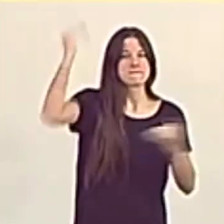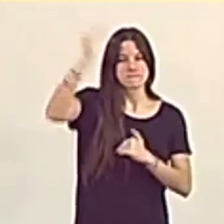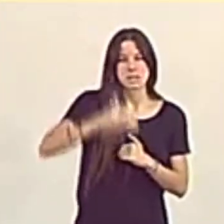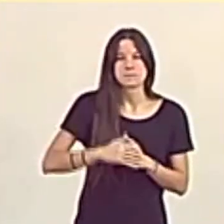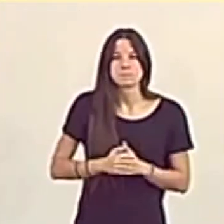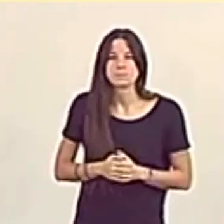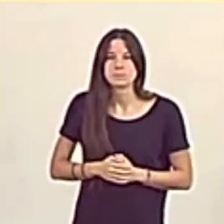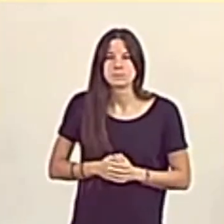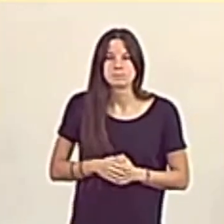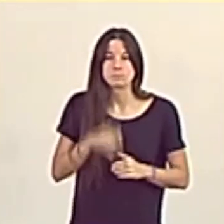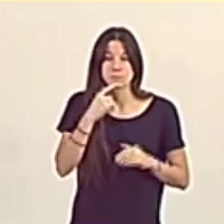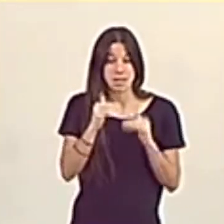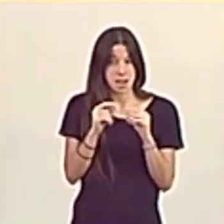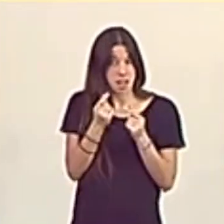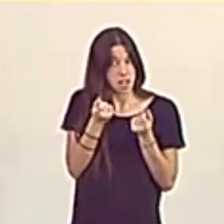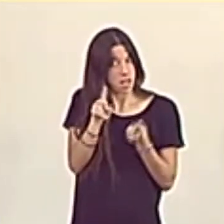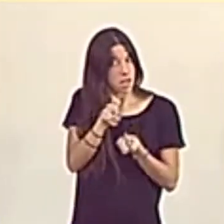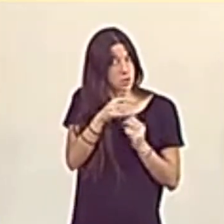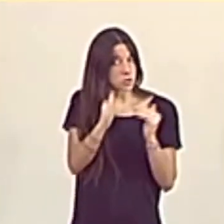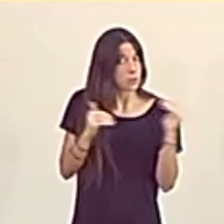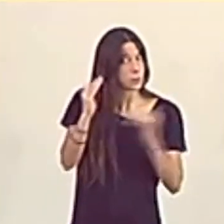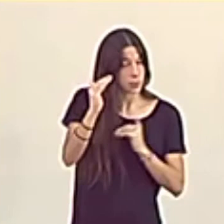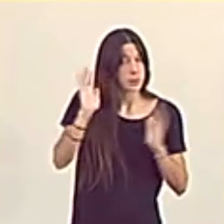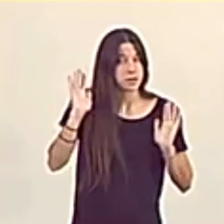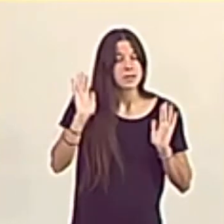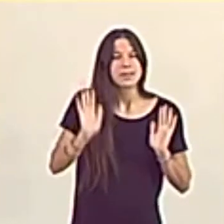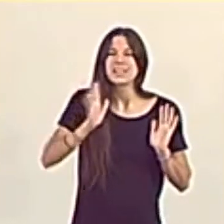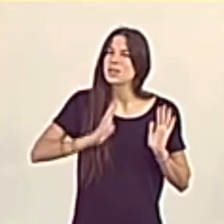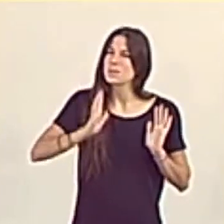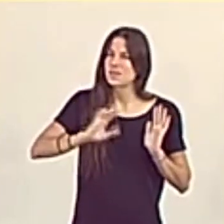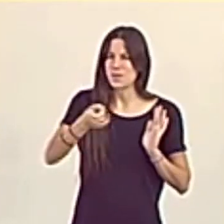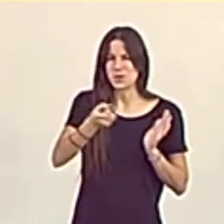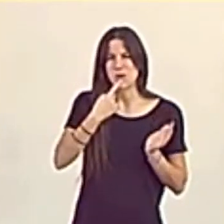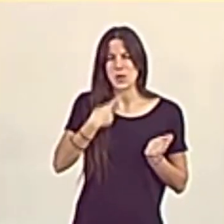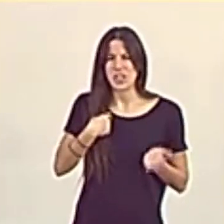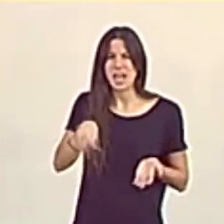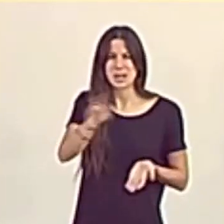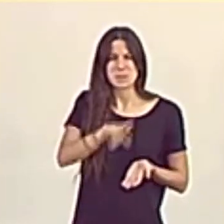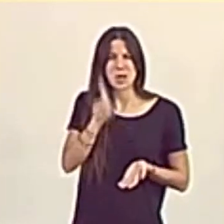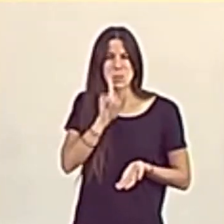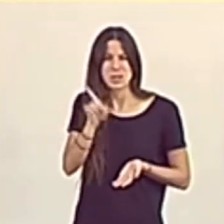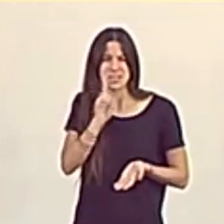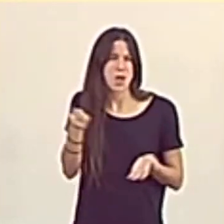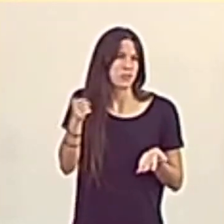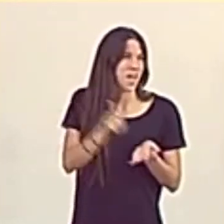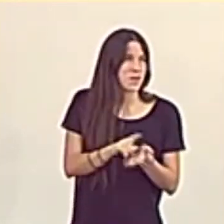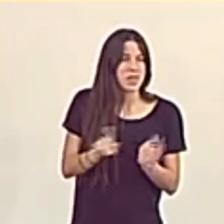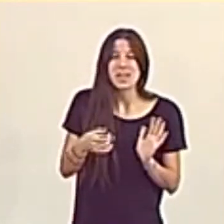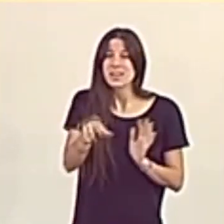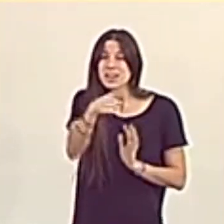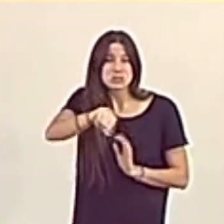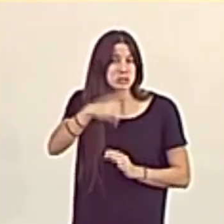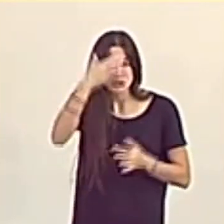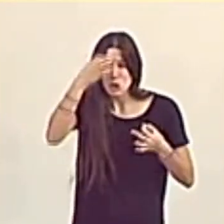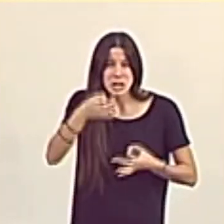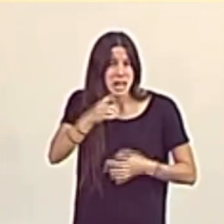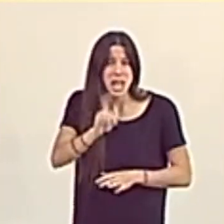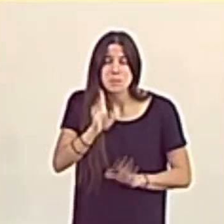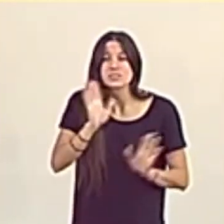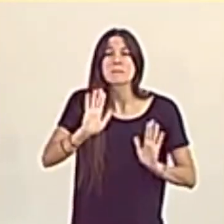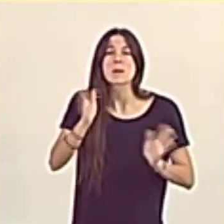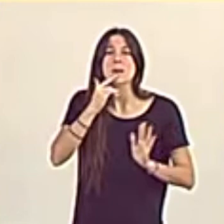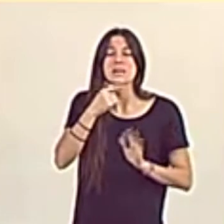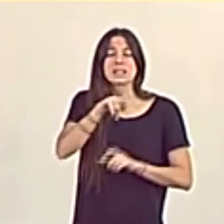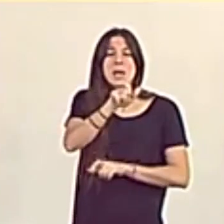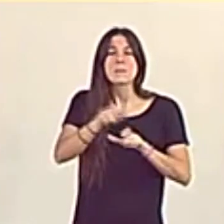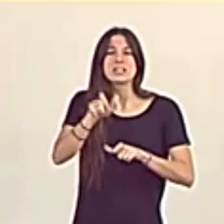La subida de impuestos. Y, por favor, no persistan en esa mentira que nadie se ha tragado de que solo suben los impuestos a los